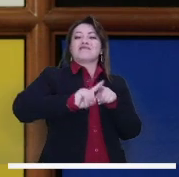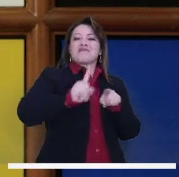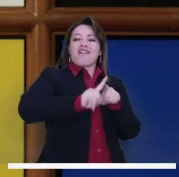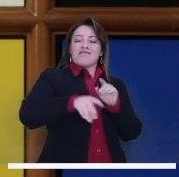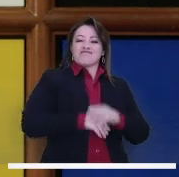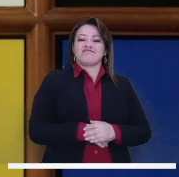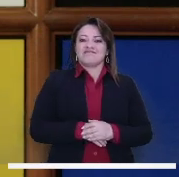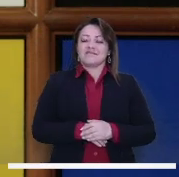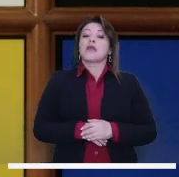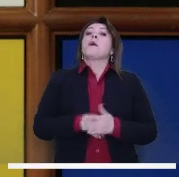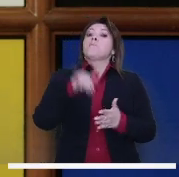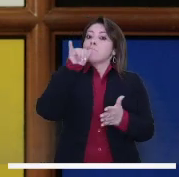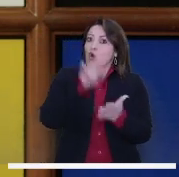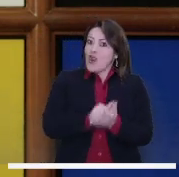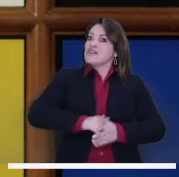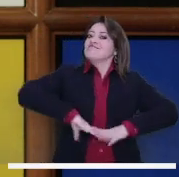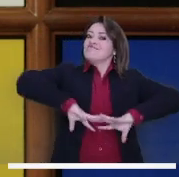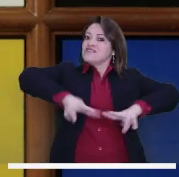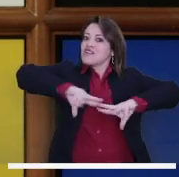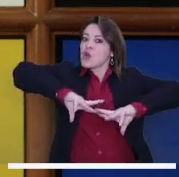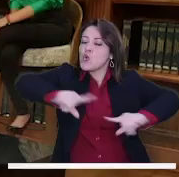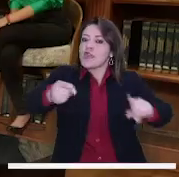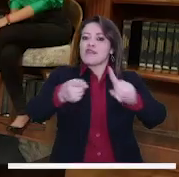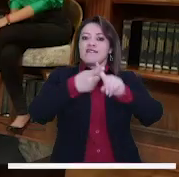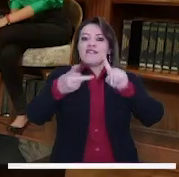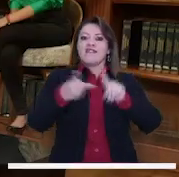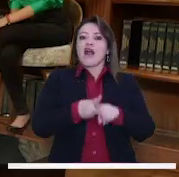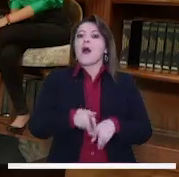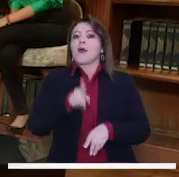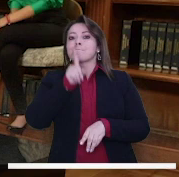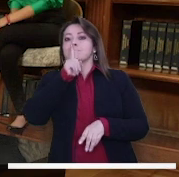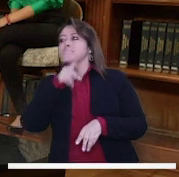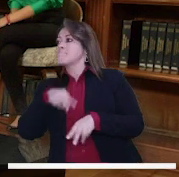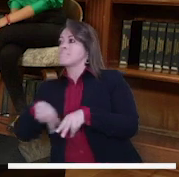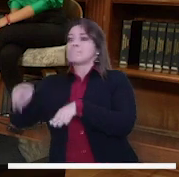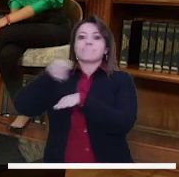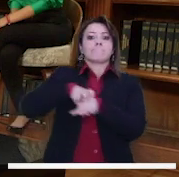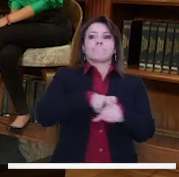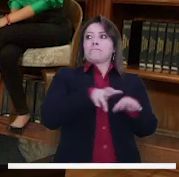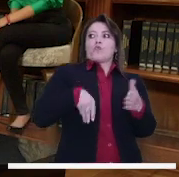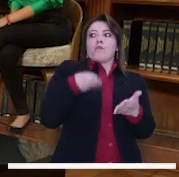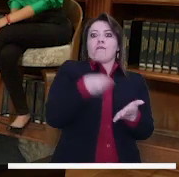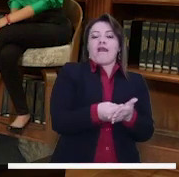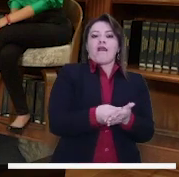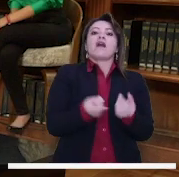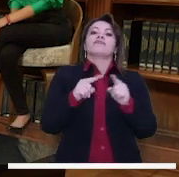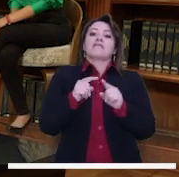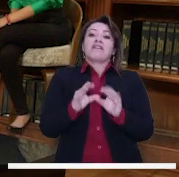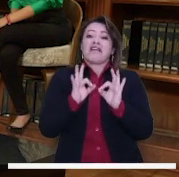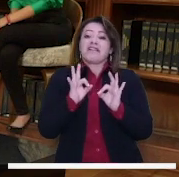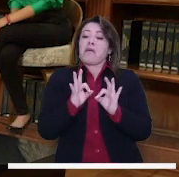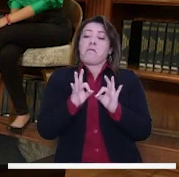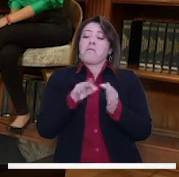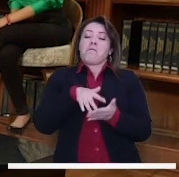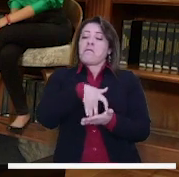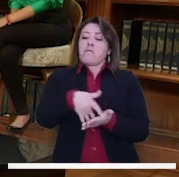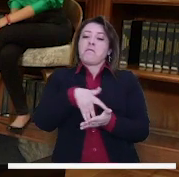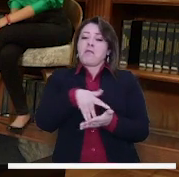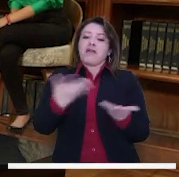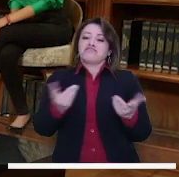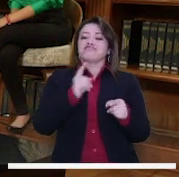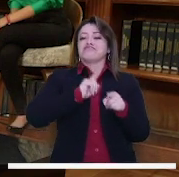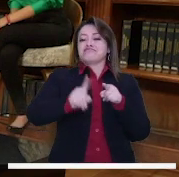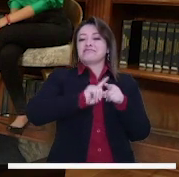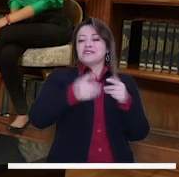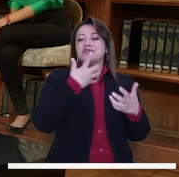Por eso encontramos hoy las dinámicas de inseguridad, las dinámicas de colados que está presentando el sistema y la baja calidad que tiene